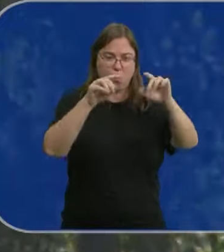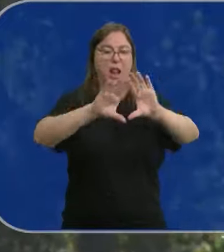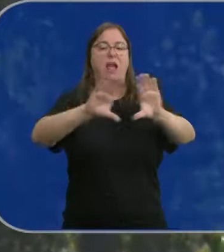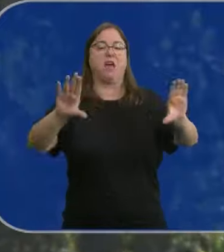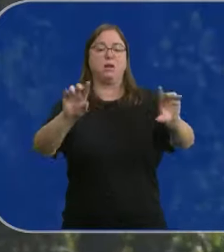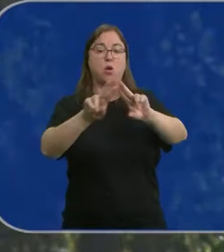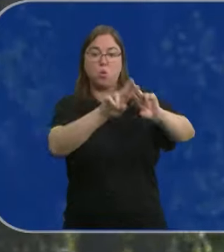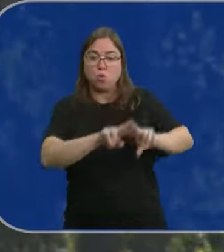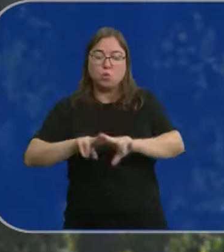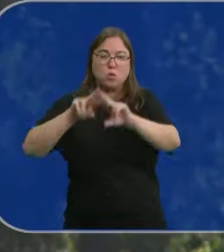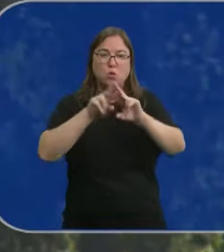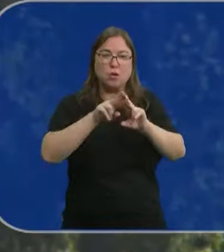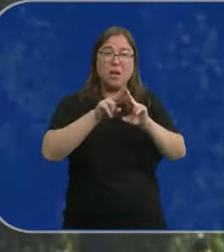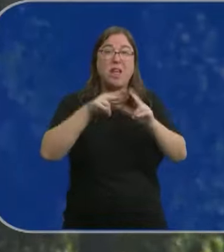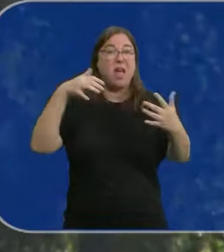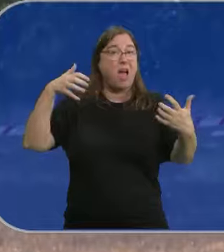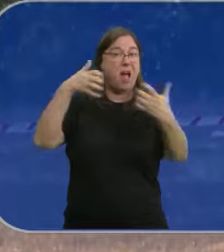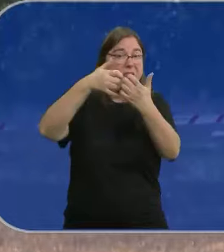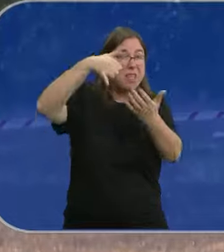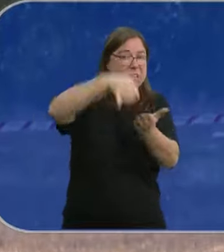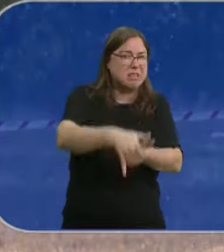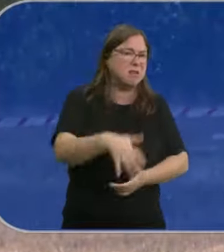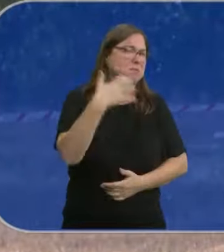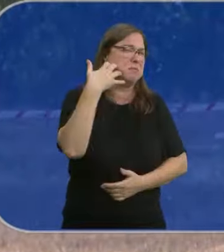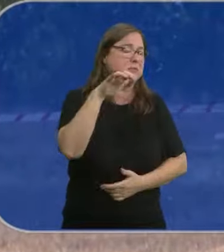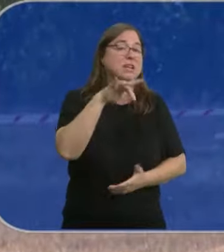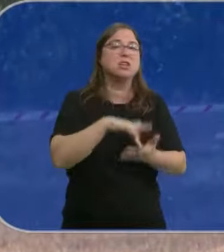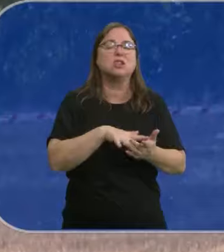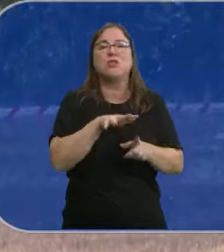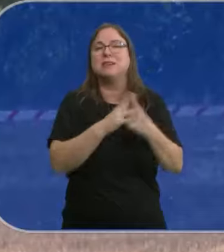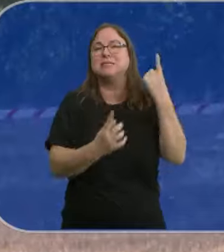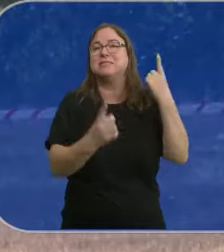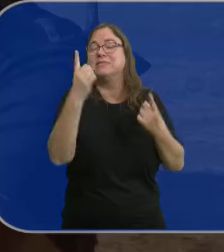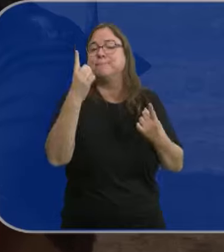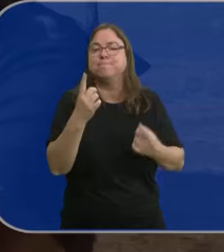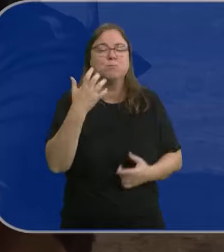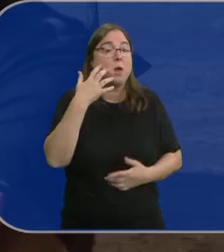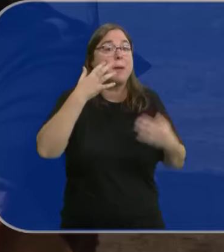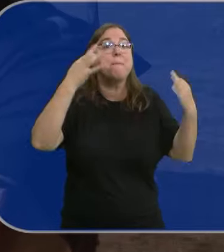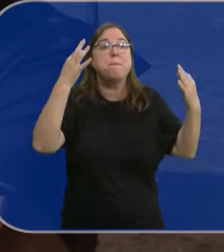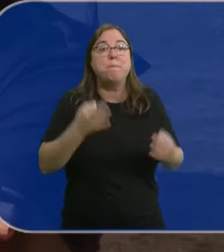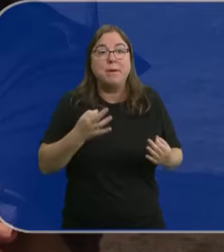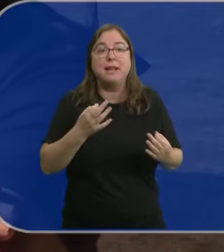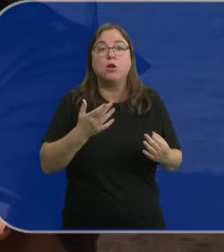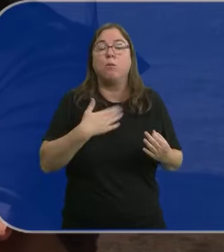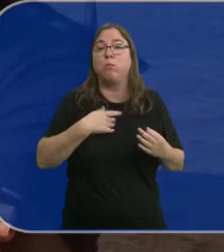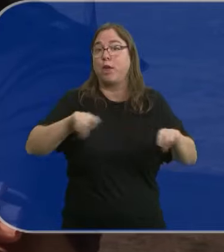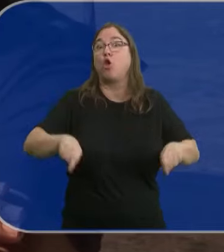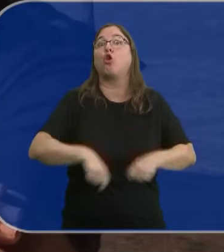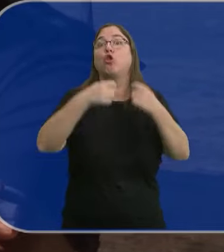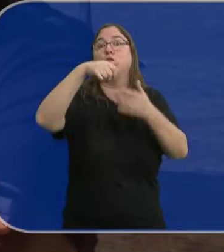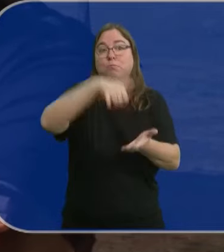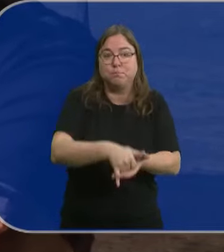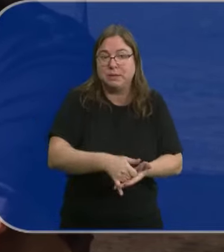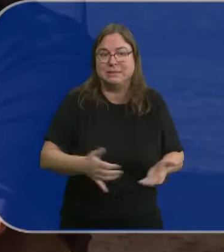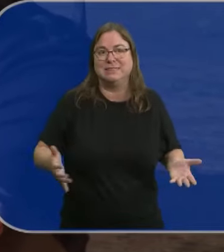cabina. Estos accidentes son muy poco habituales y podrían darse en circunstancias aisladas. Es muy peligroso, te puedes romper el avión y te vas para